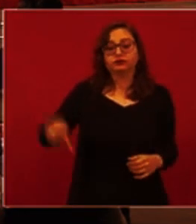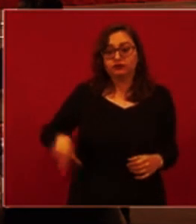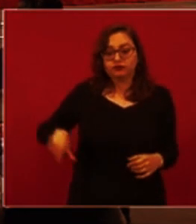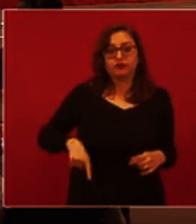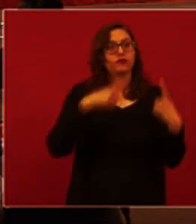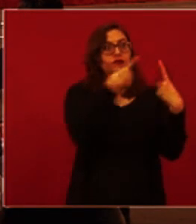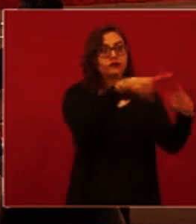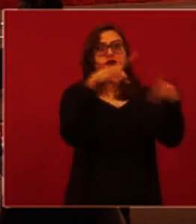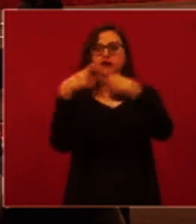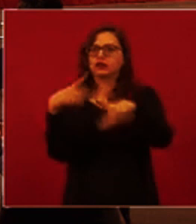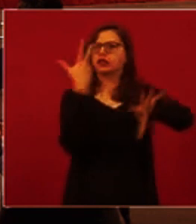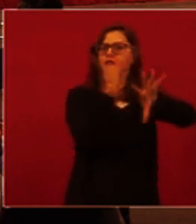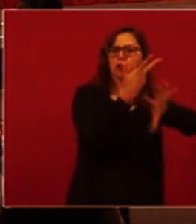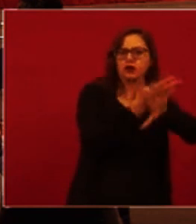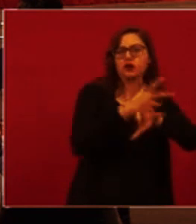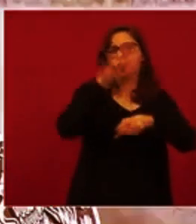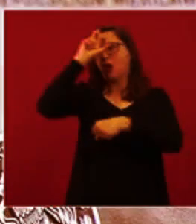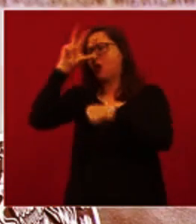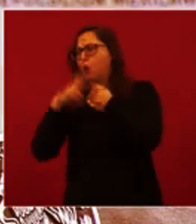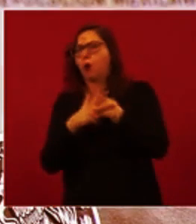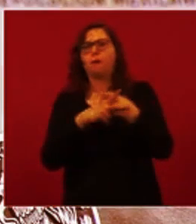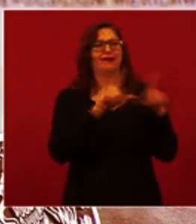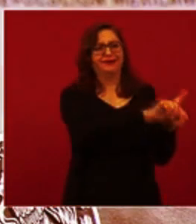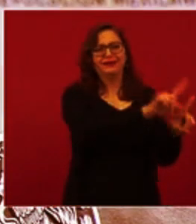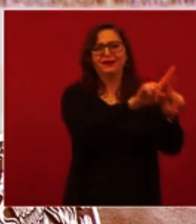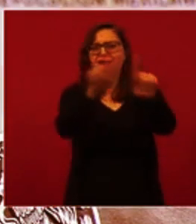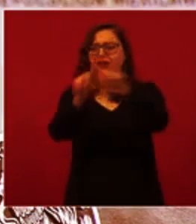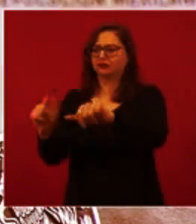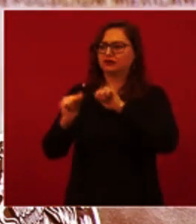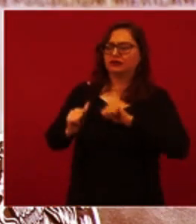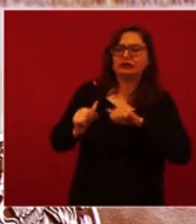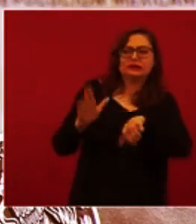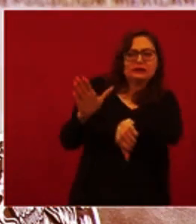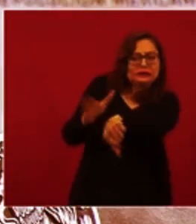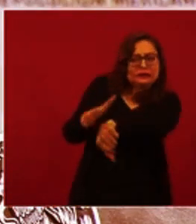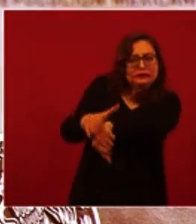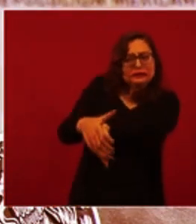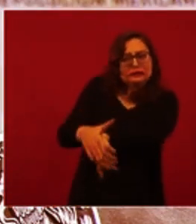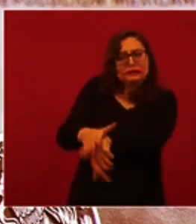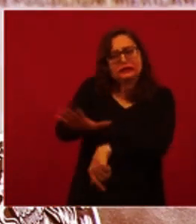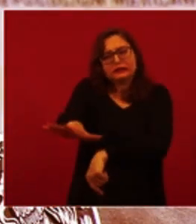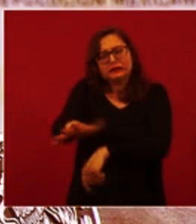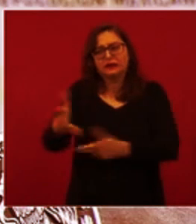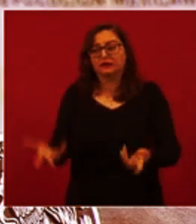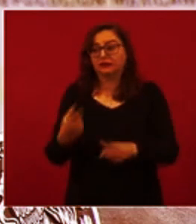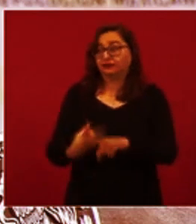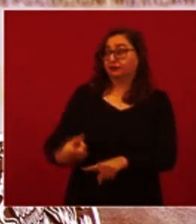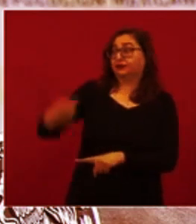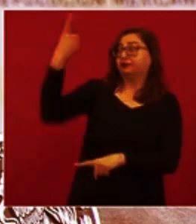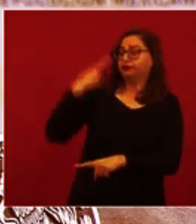incluidos varios países europeos, estamos haciendo un llamado a tener claridad de lo que dijimos al inicio de la epidemia.